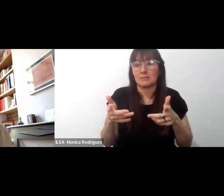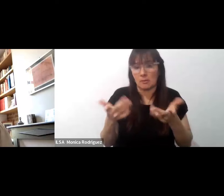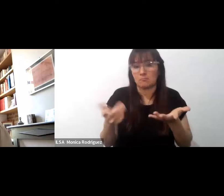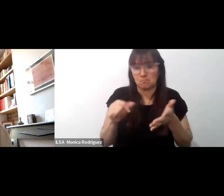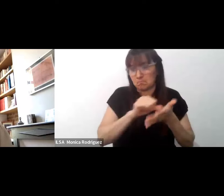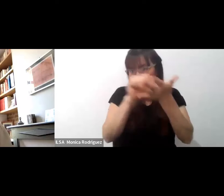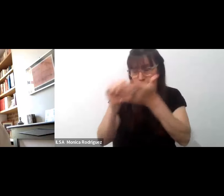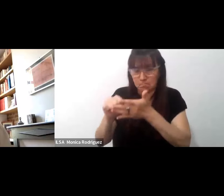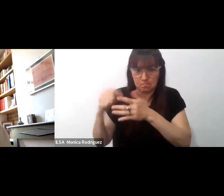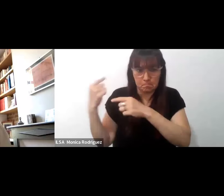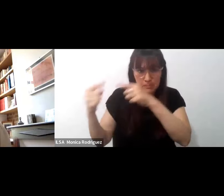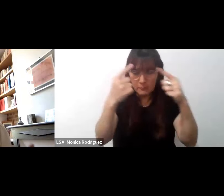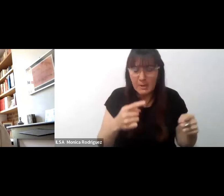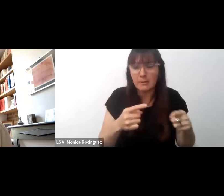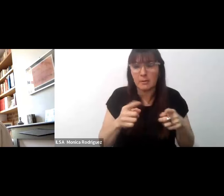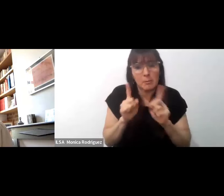el mismo objetivo,